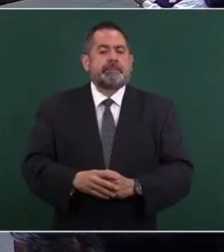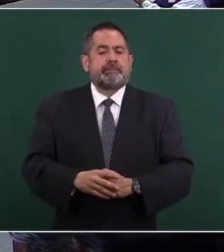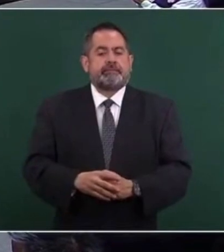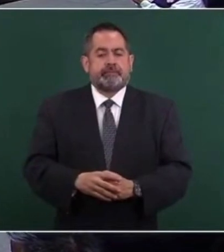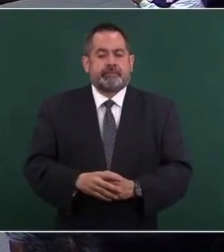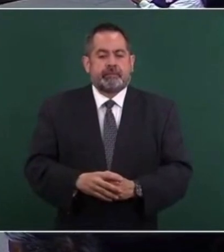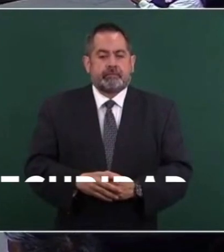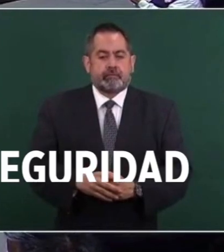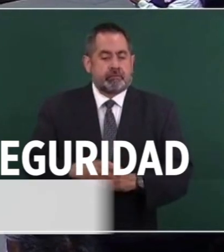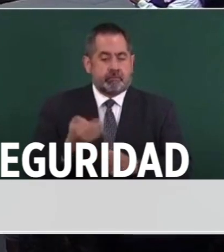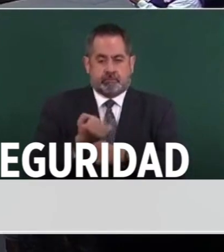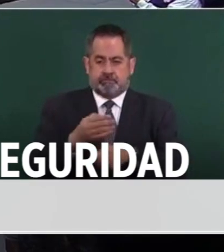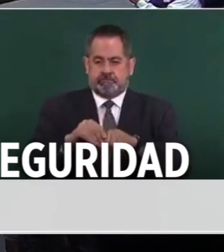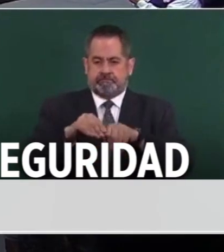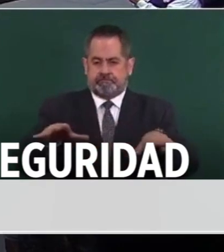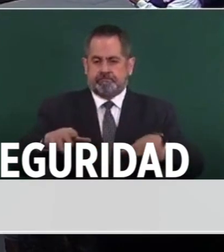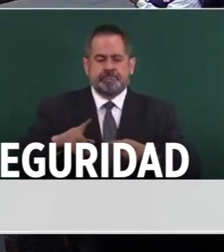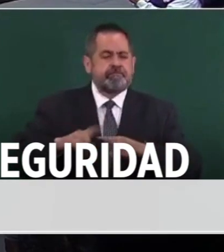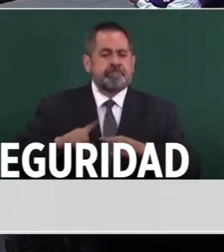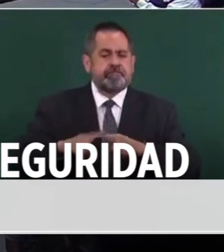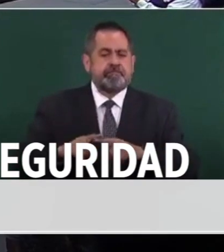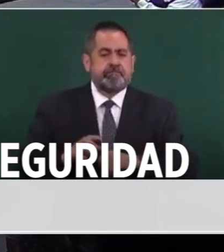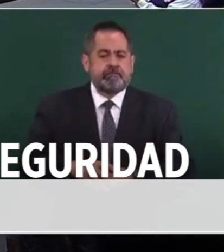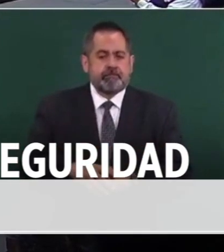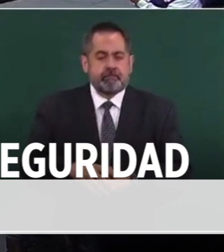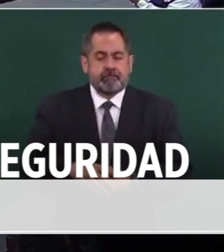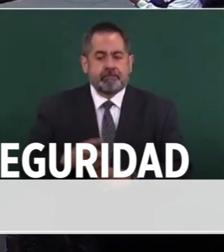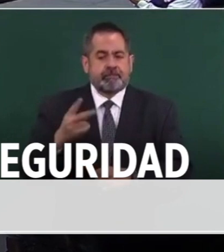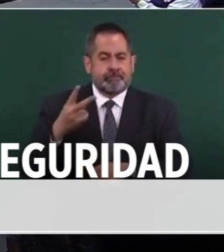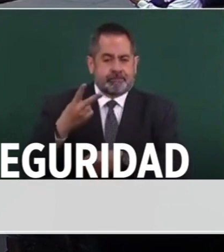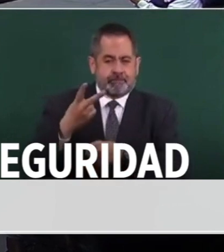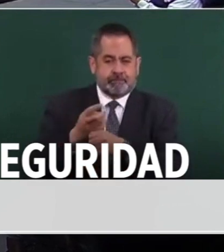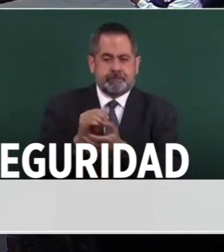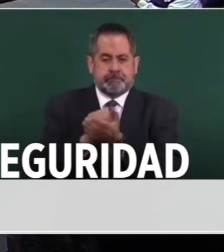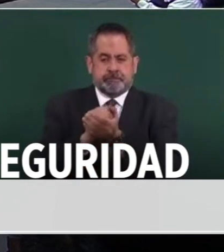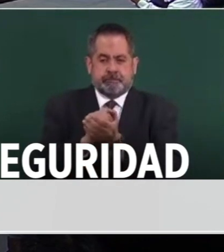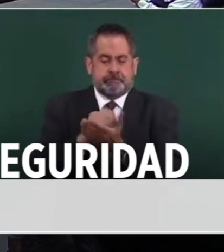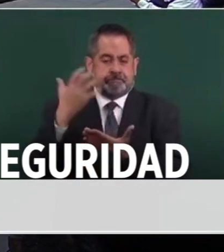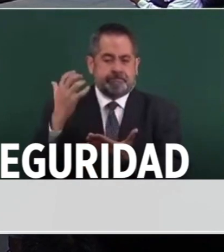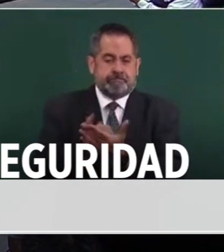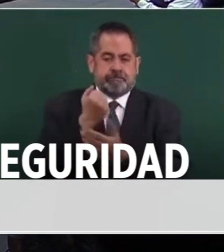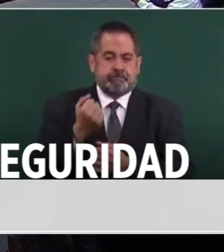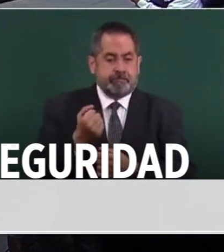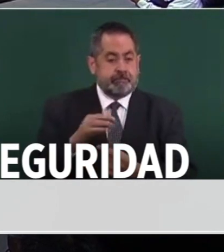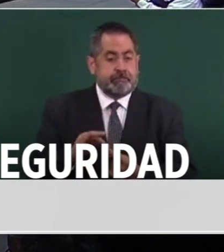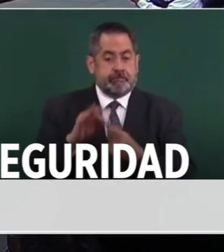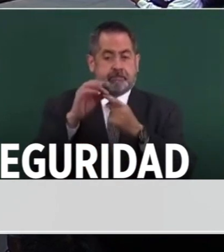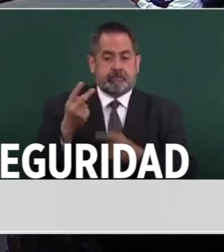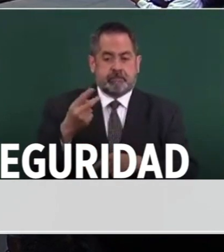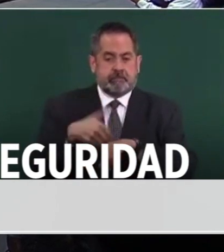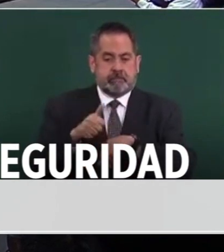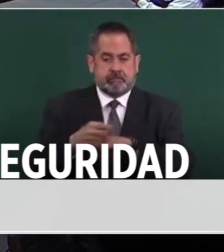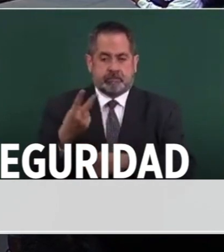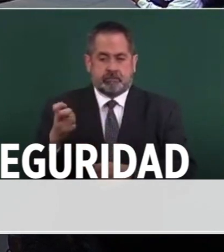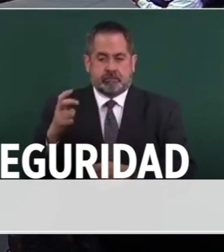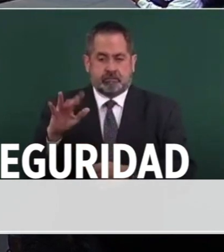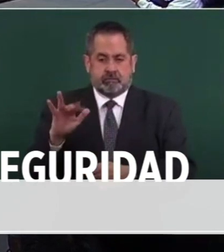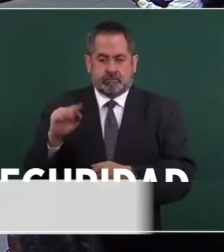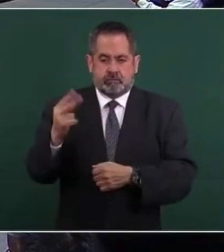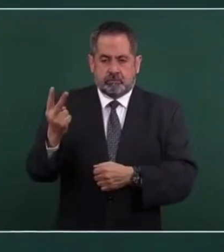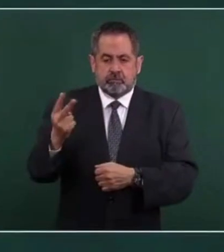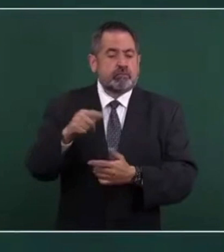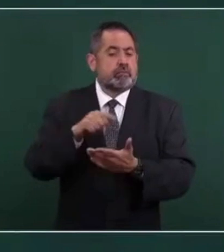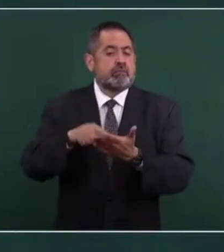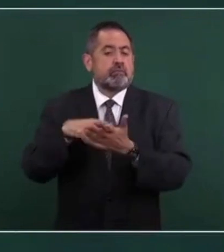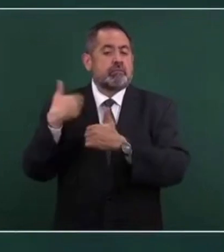Vamos a informar sobre el segundo gran sorteo especial 252, el que tendrá